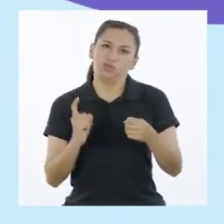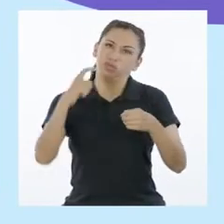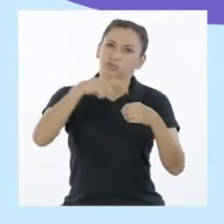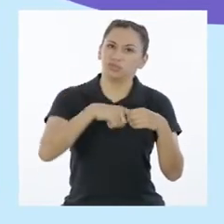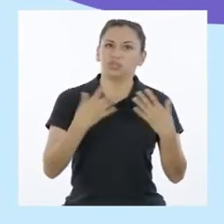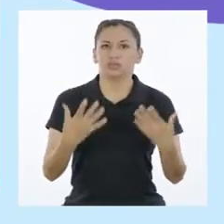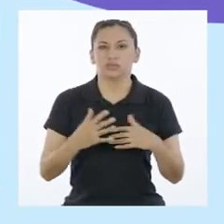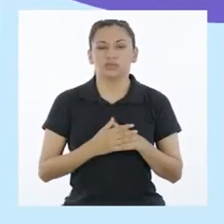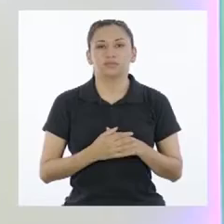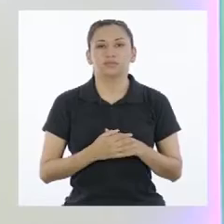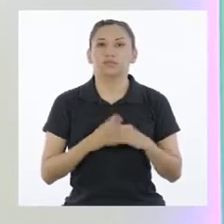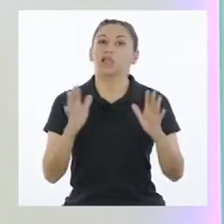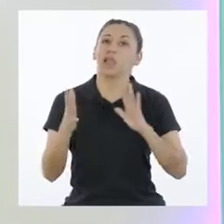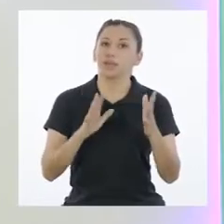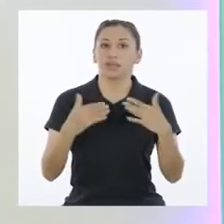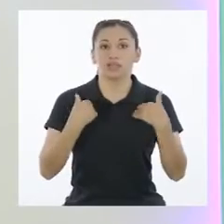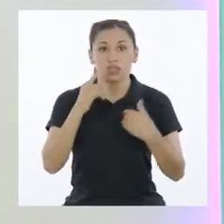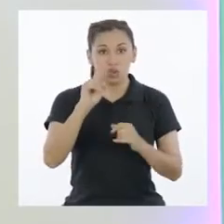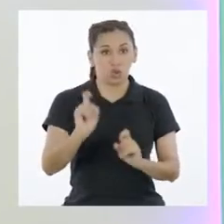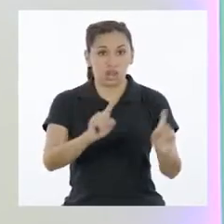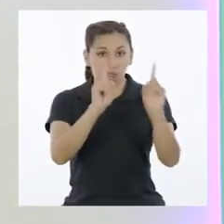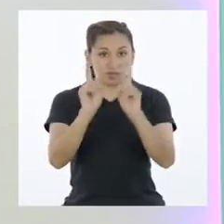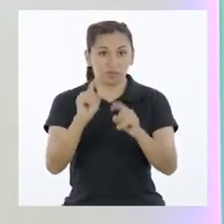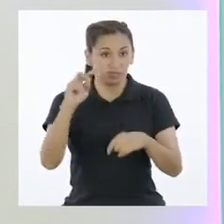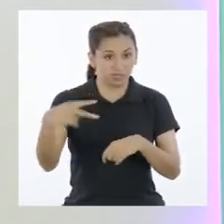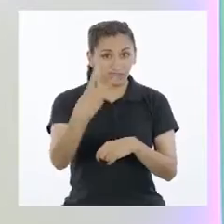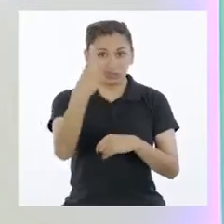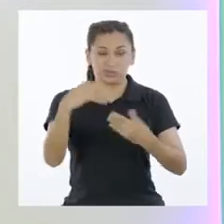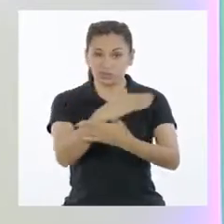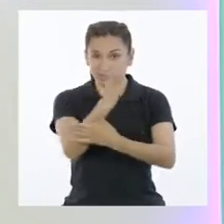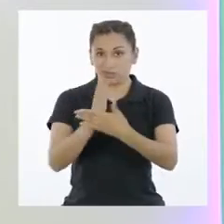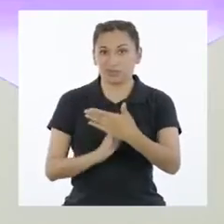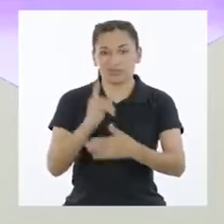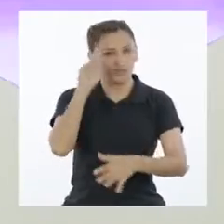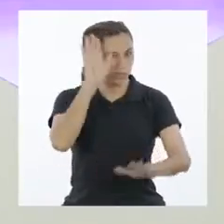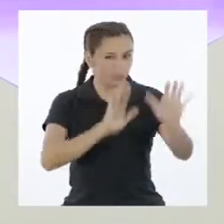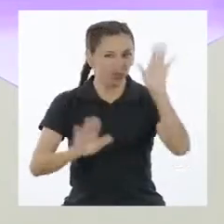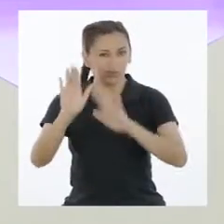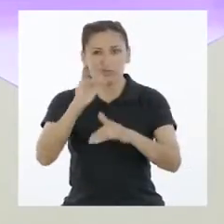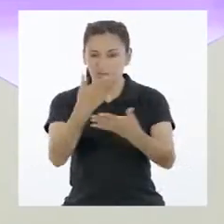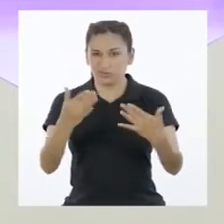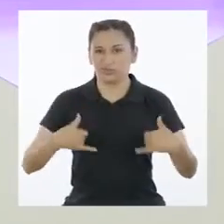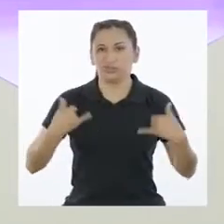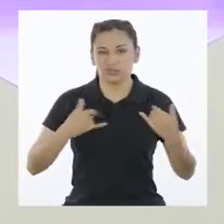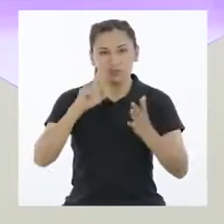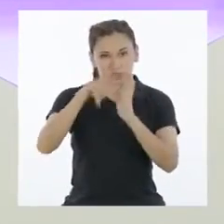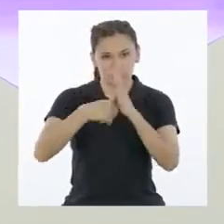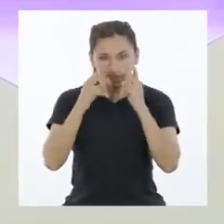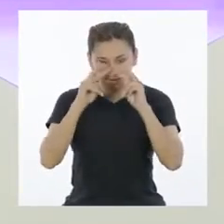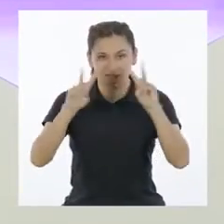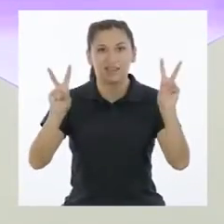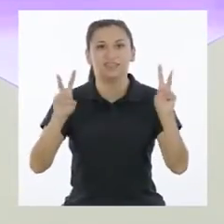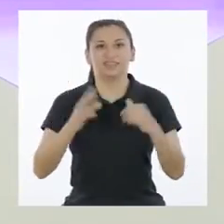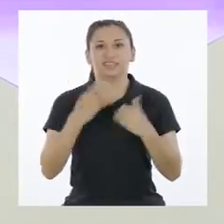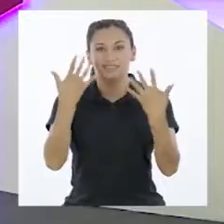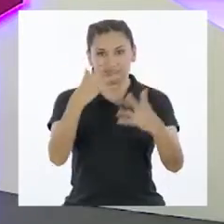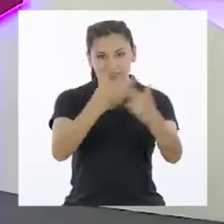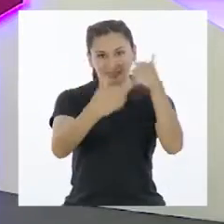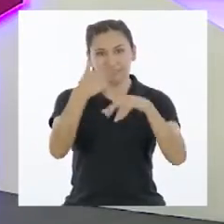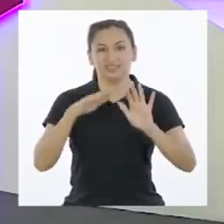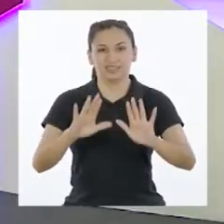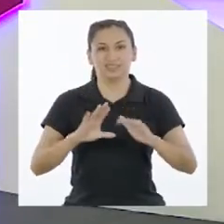podemos participar? Parece que tenemos una pregunta para el segundo bloque. No se preocupen, chicas y chicos, que lo averiguaremos.